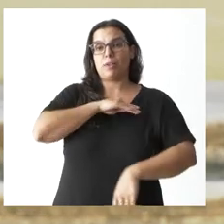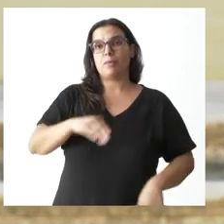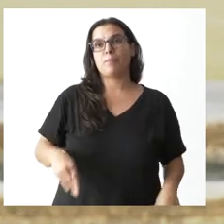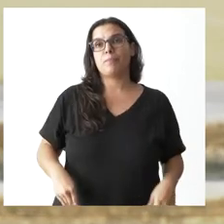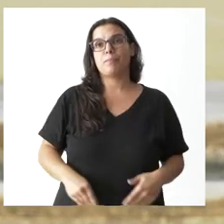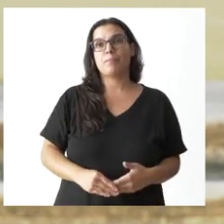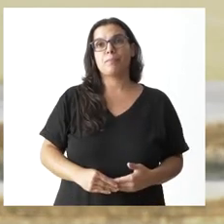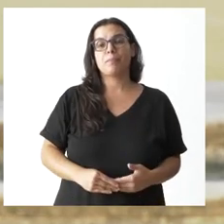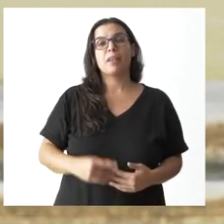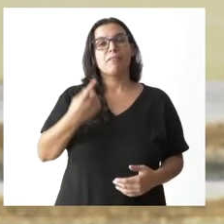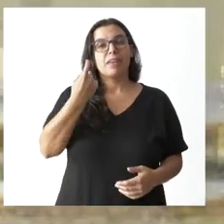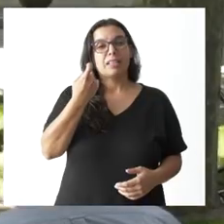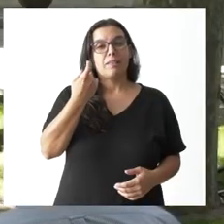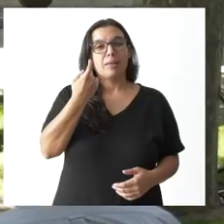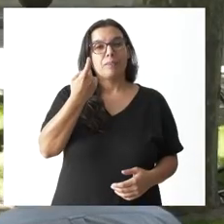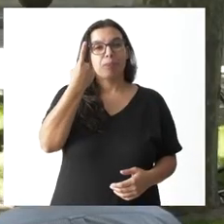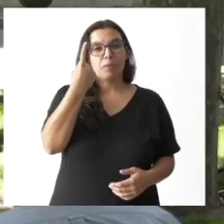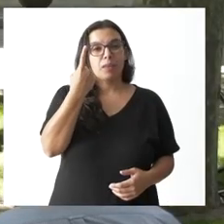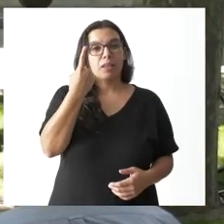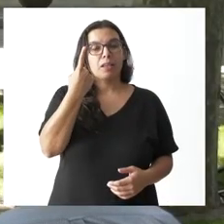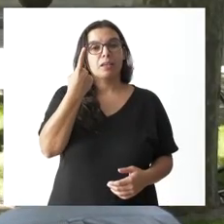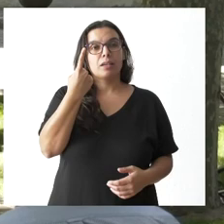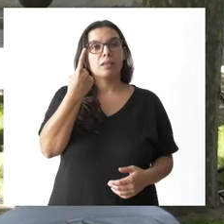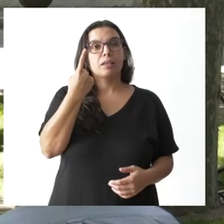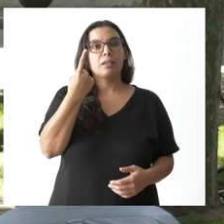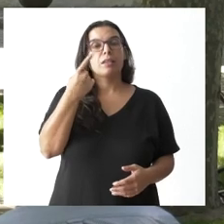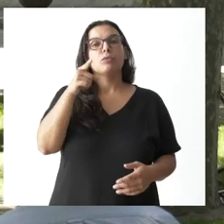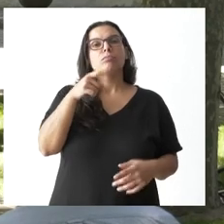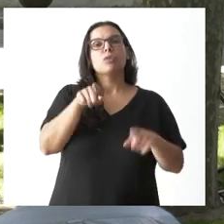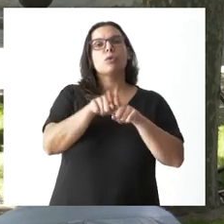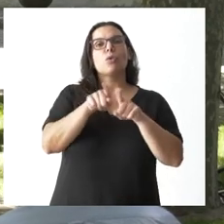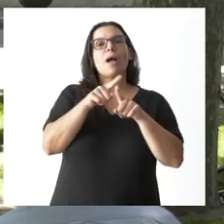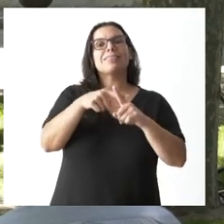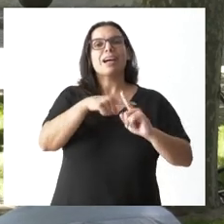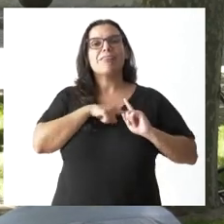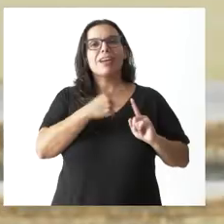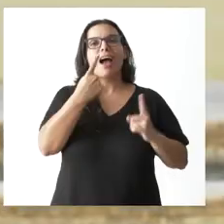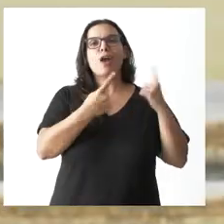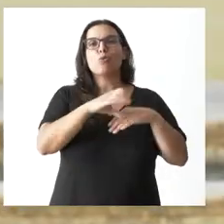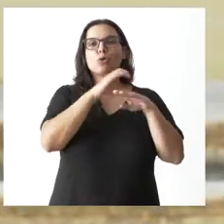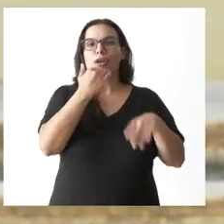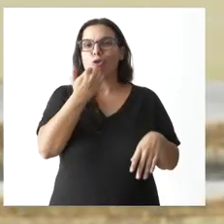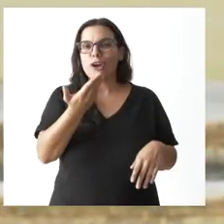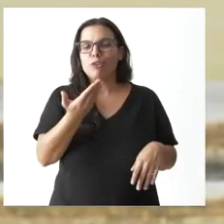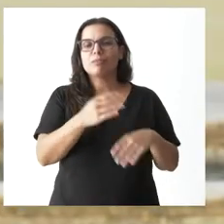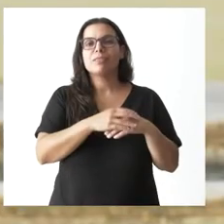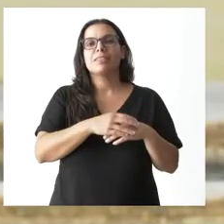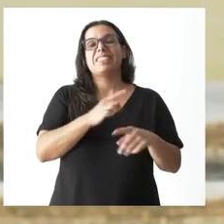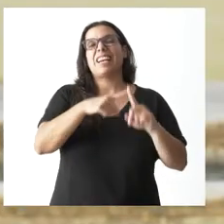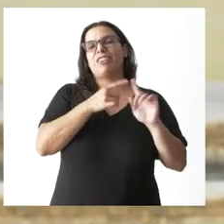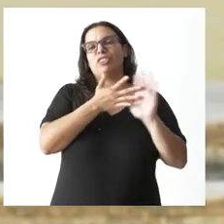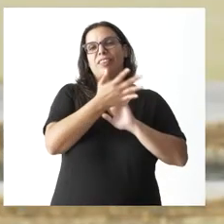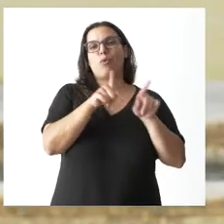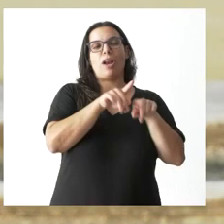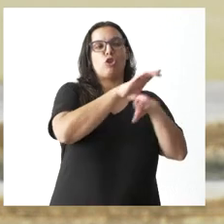creo que quedaba sí quedaba pendiente si estaba dispuesto a sacrificar algún consejero etcétera ah bueno eso remitirme